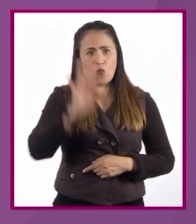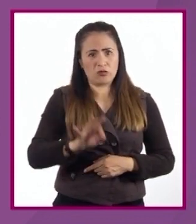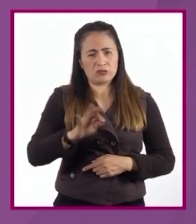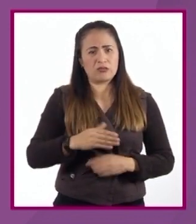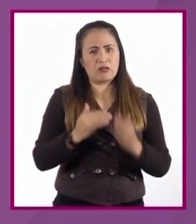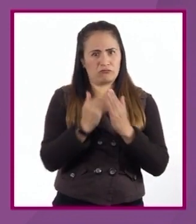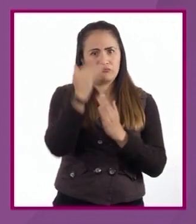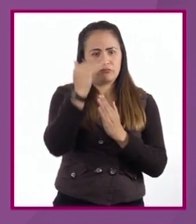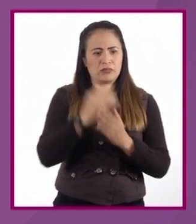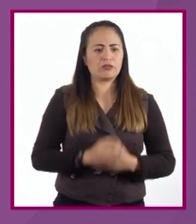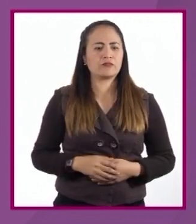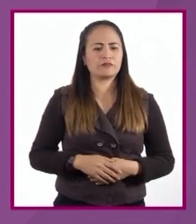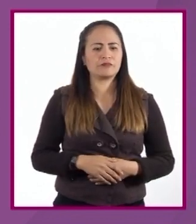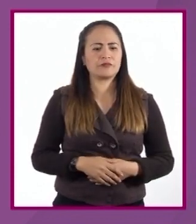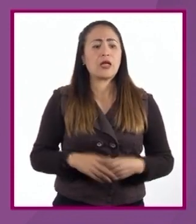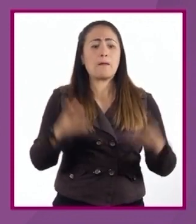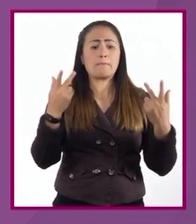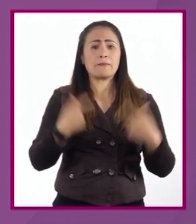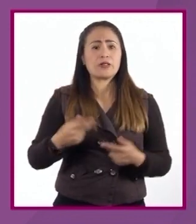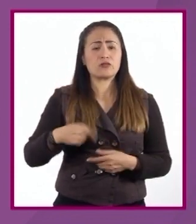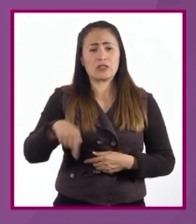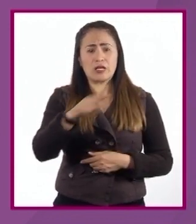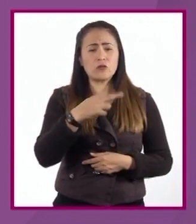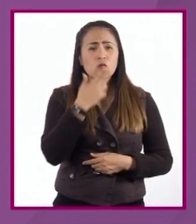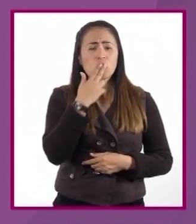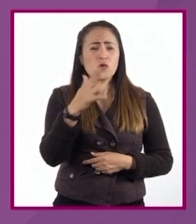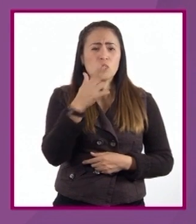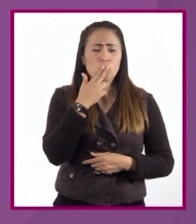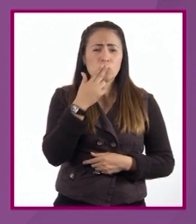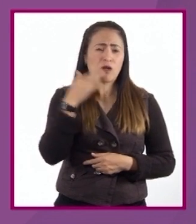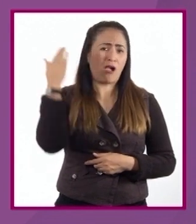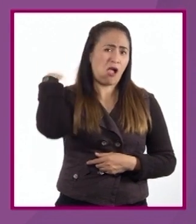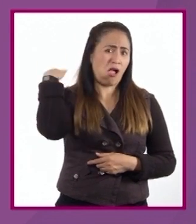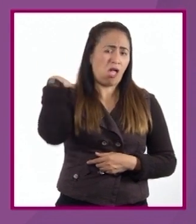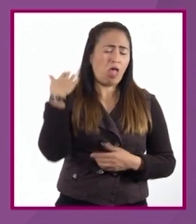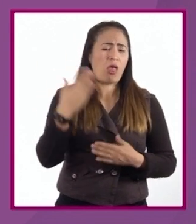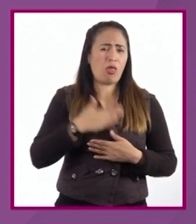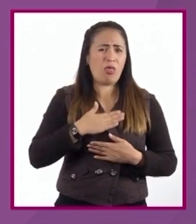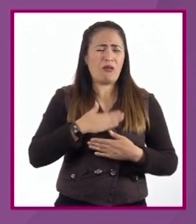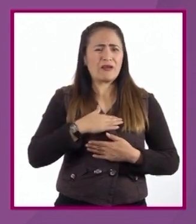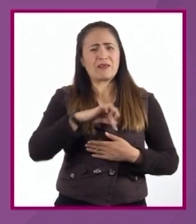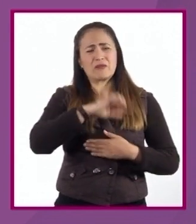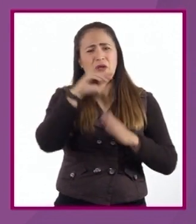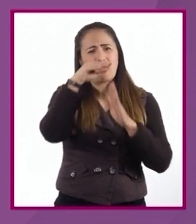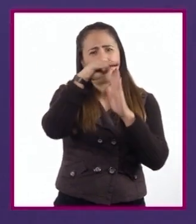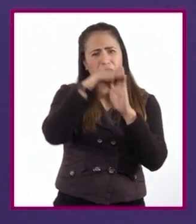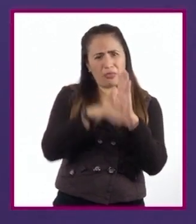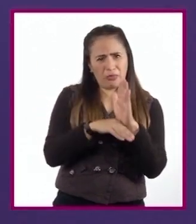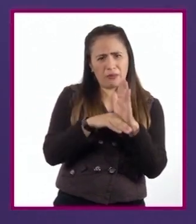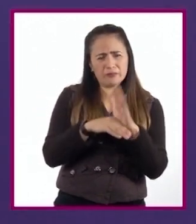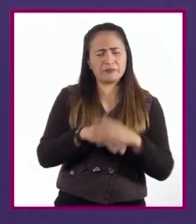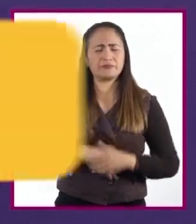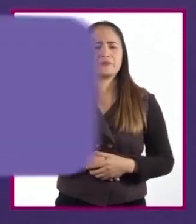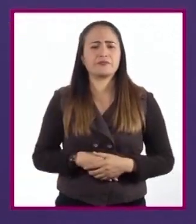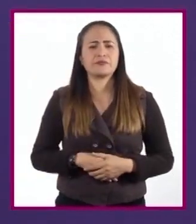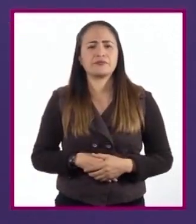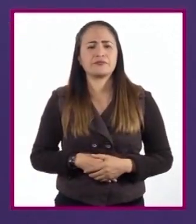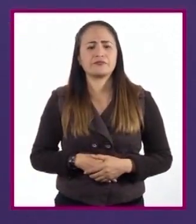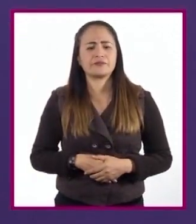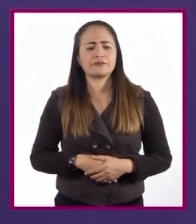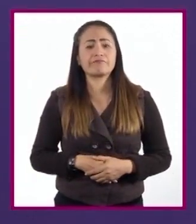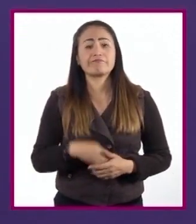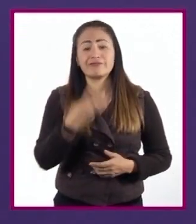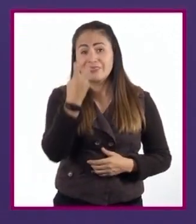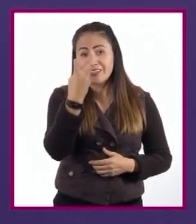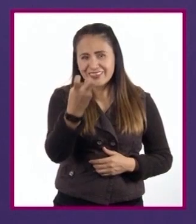que la gente que fuma tiene menos capacidad pulmonar, lo que disminuye su calidad de vida. Como pueden ver, estos